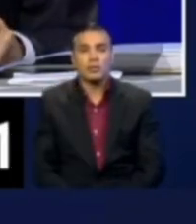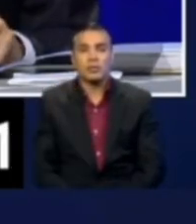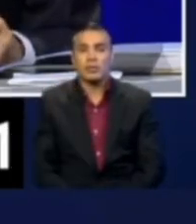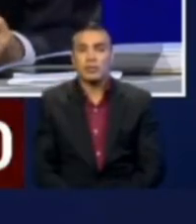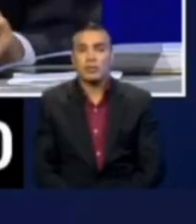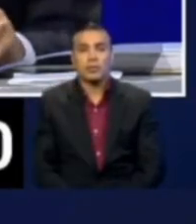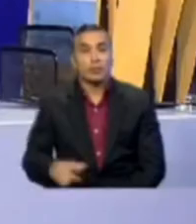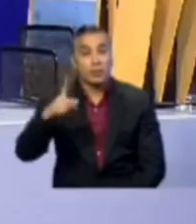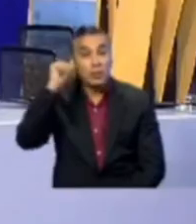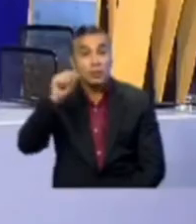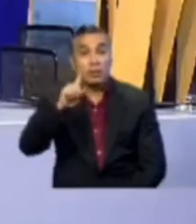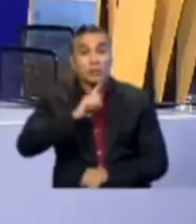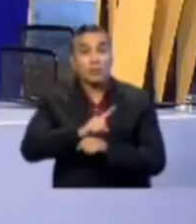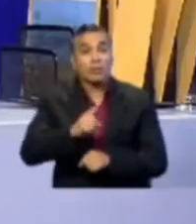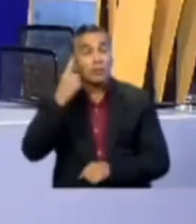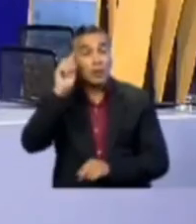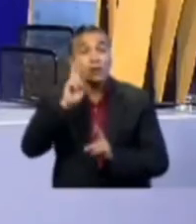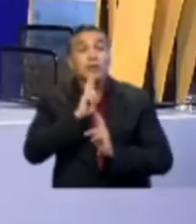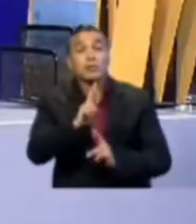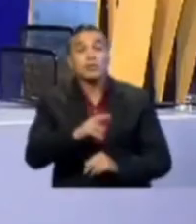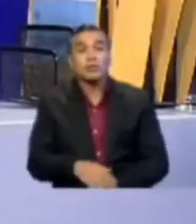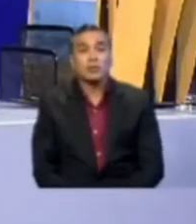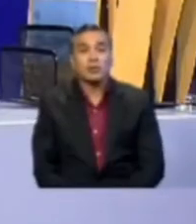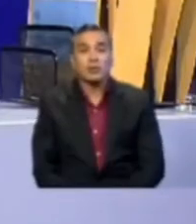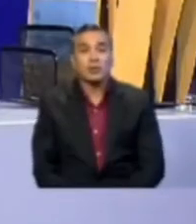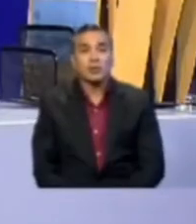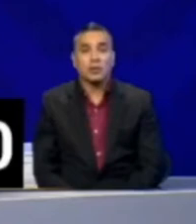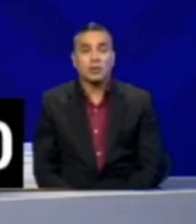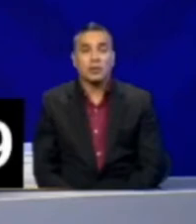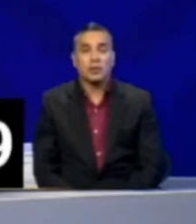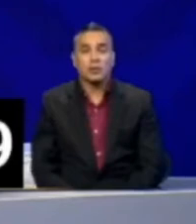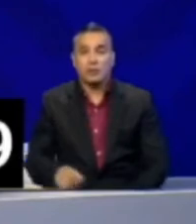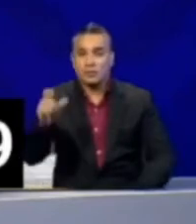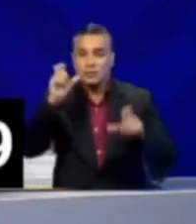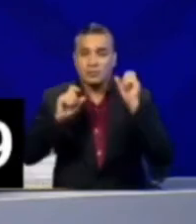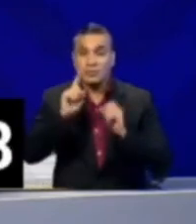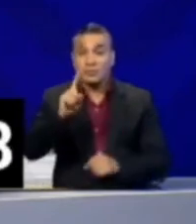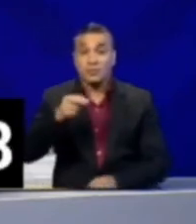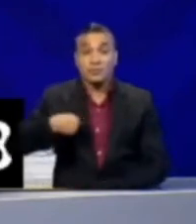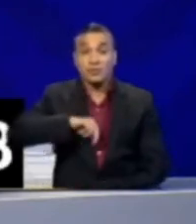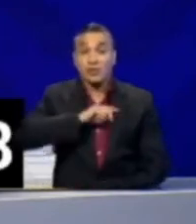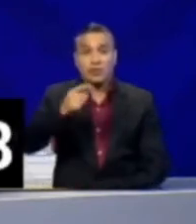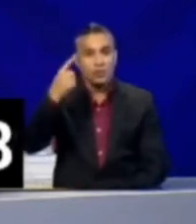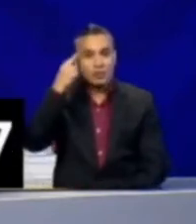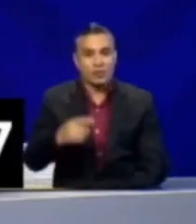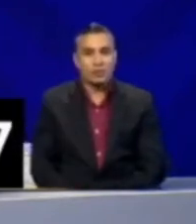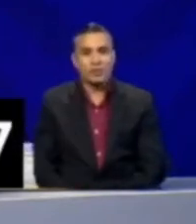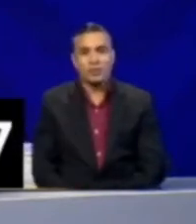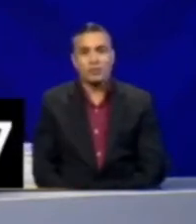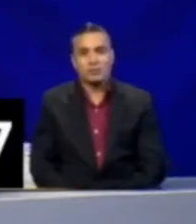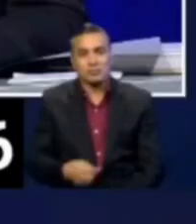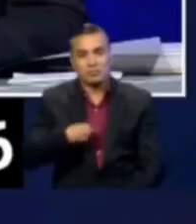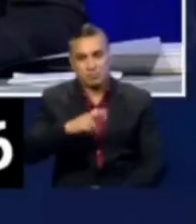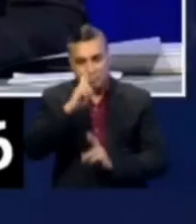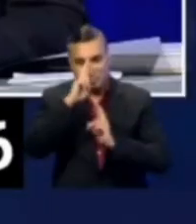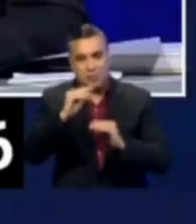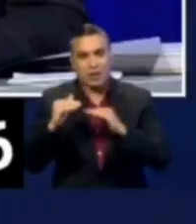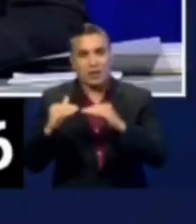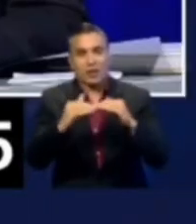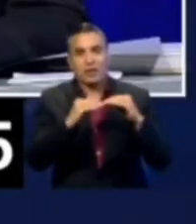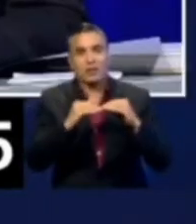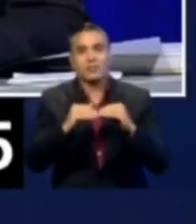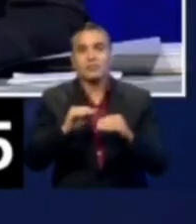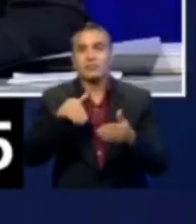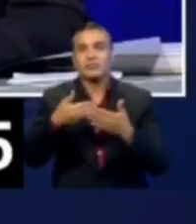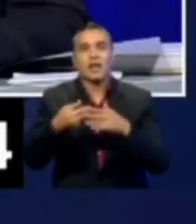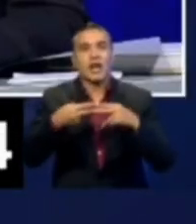Candidato Lazo tiene un minuto para su respuesta. Andrés, en nuestro gobierno respetaremos la democracia de